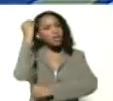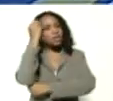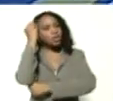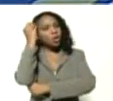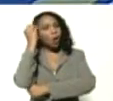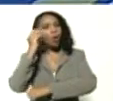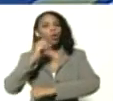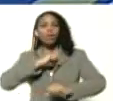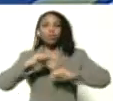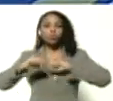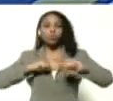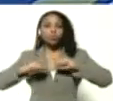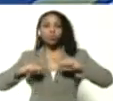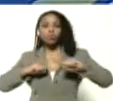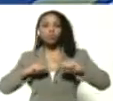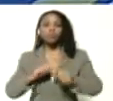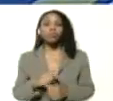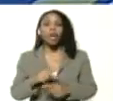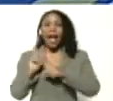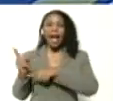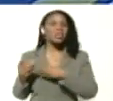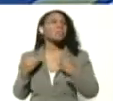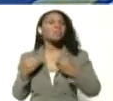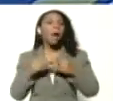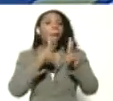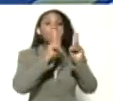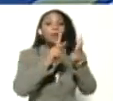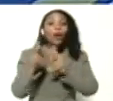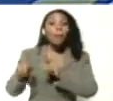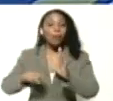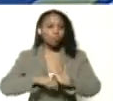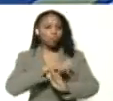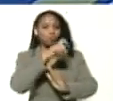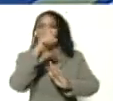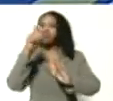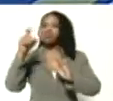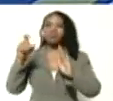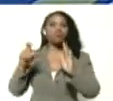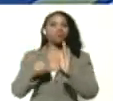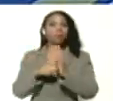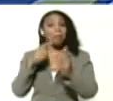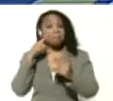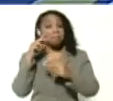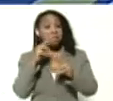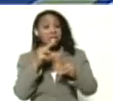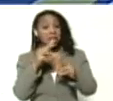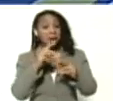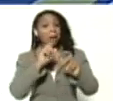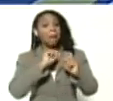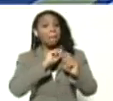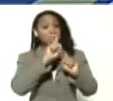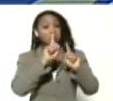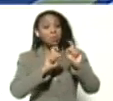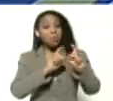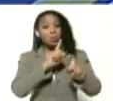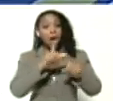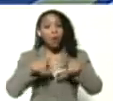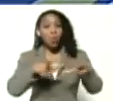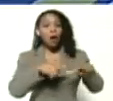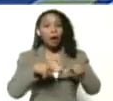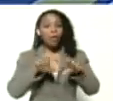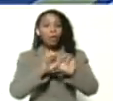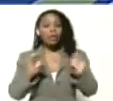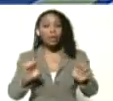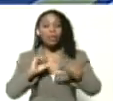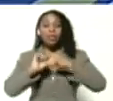acción. Bueno, esto es para un programa completo. Mira, consultas en las zonas educativas de Bolívar, Distrito